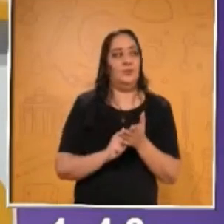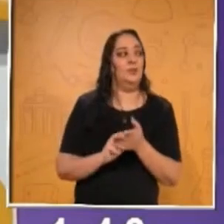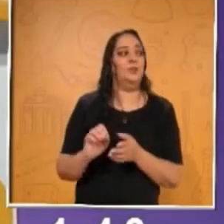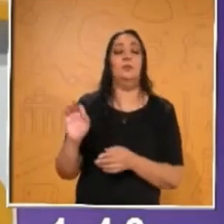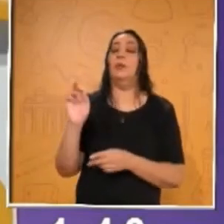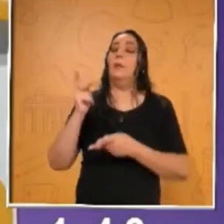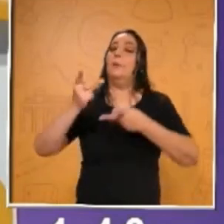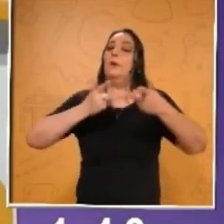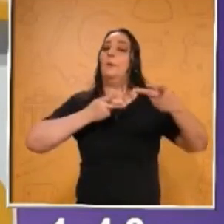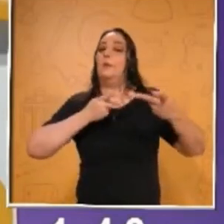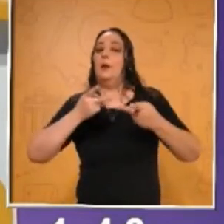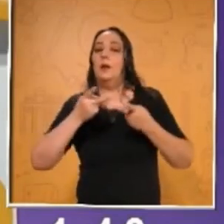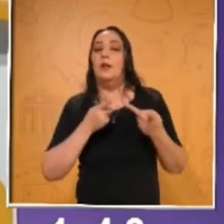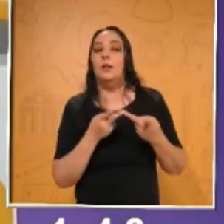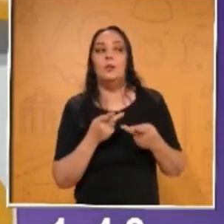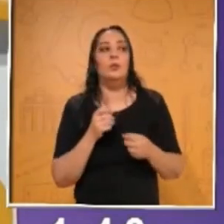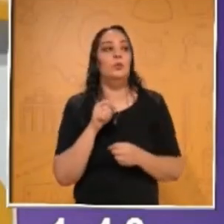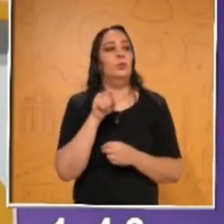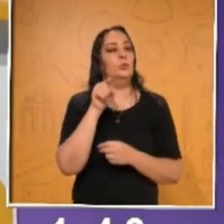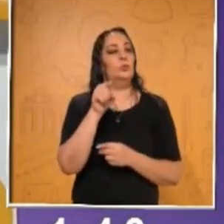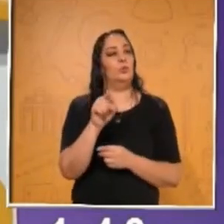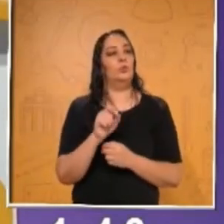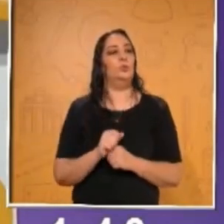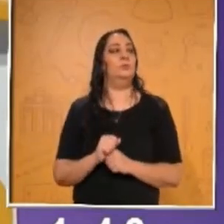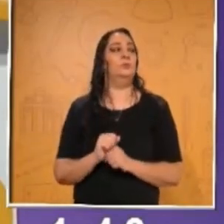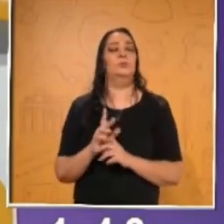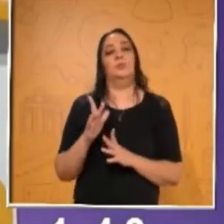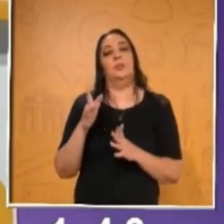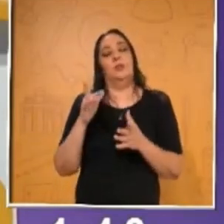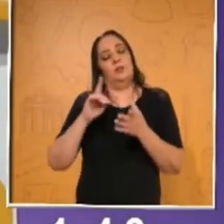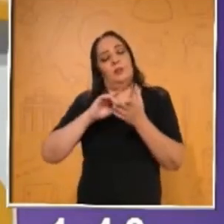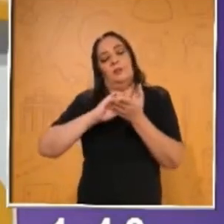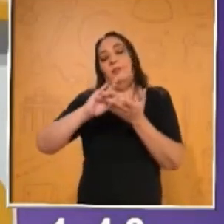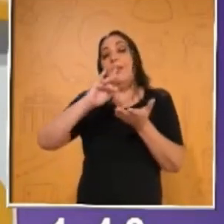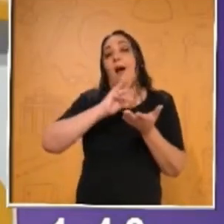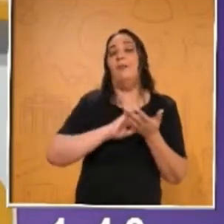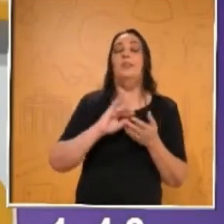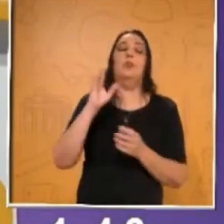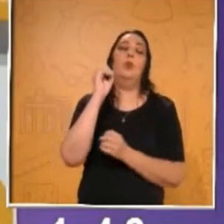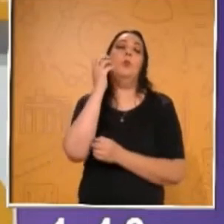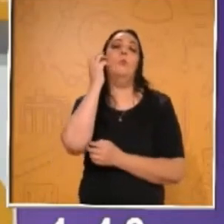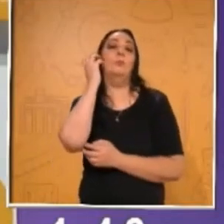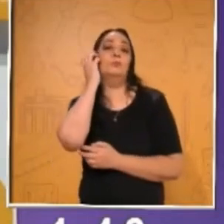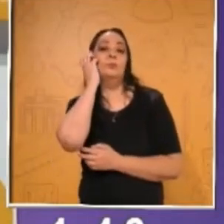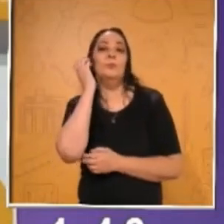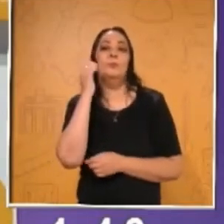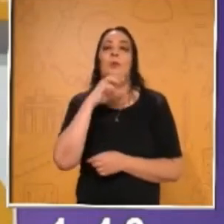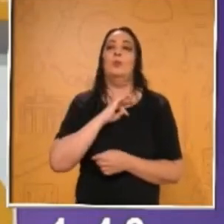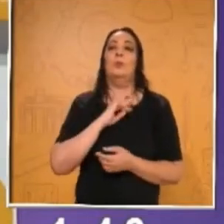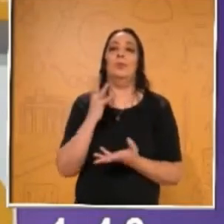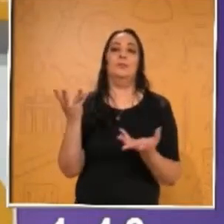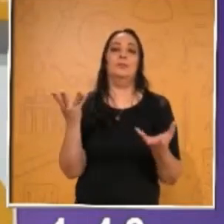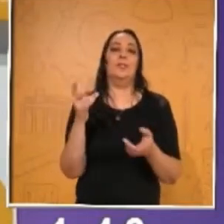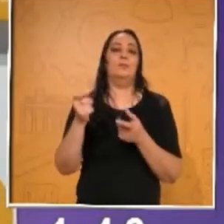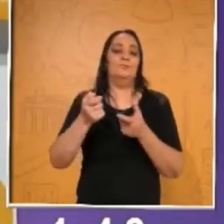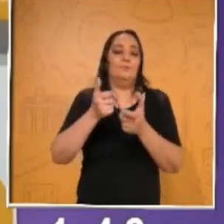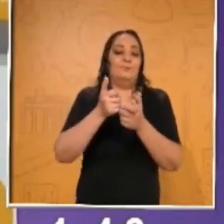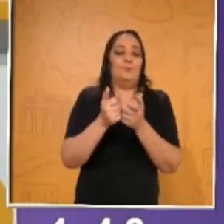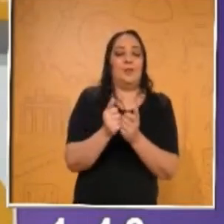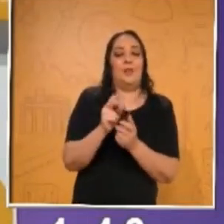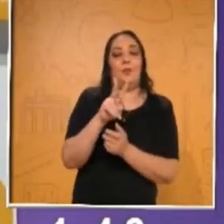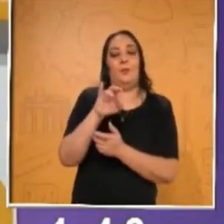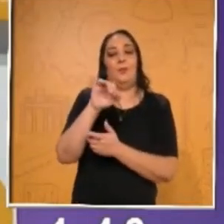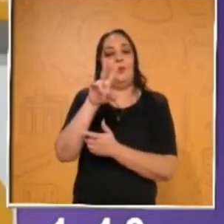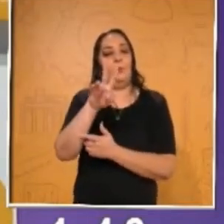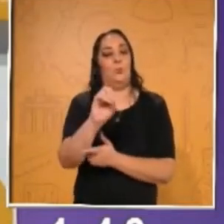Ve preparando tu, pues, algún dispositivo móvil con el que cuentes para poder realizar la interacción totalmente en vivo.